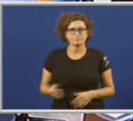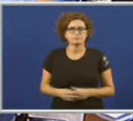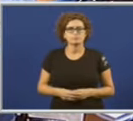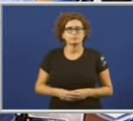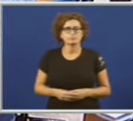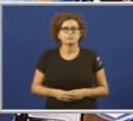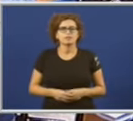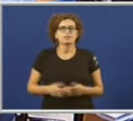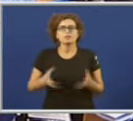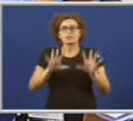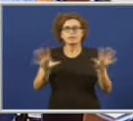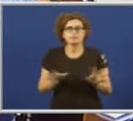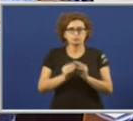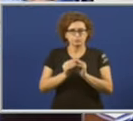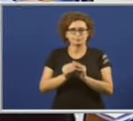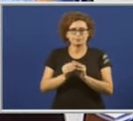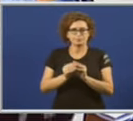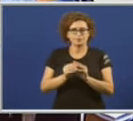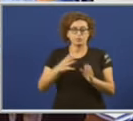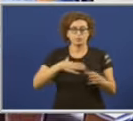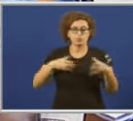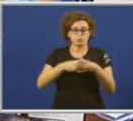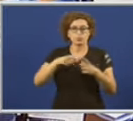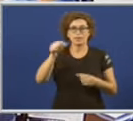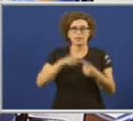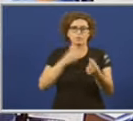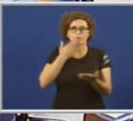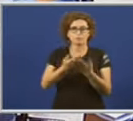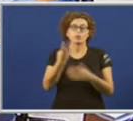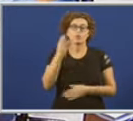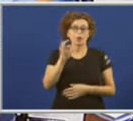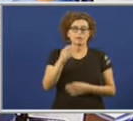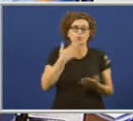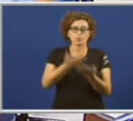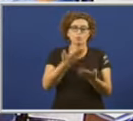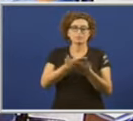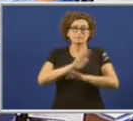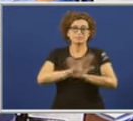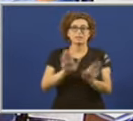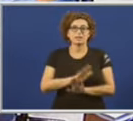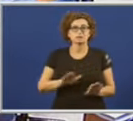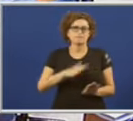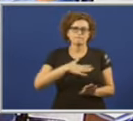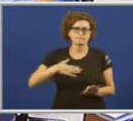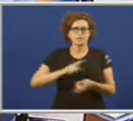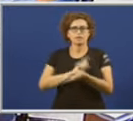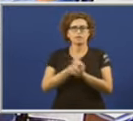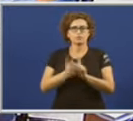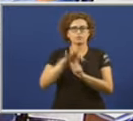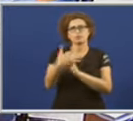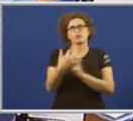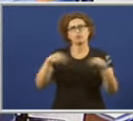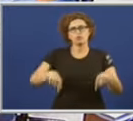en síntese desde o BNGA propomos con estas 40 propostas de resolución mudar o paradigma